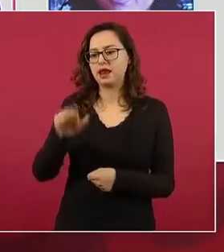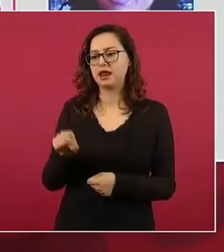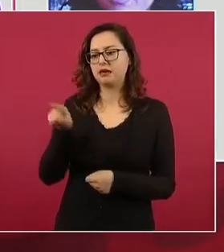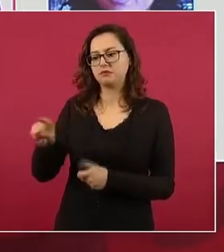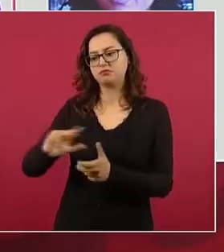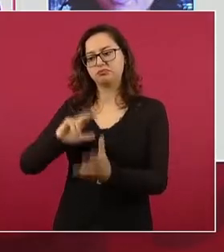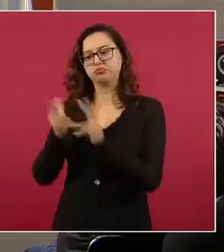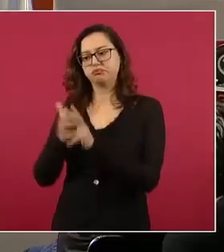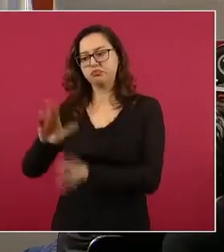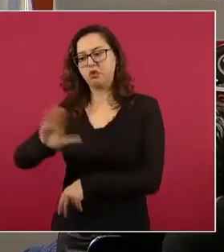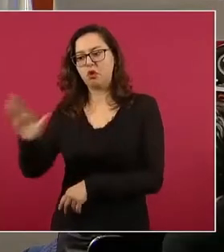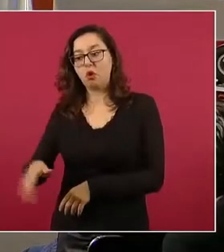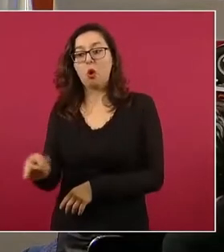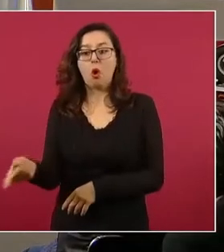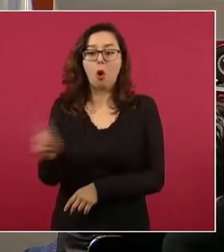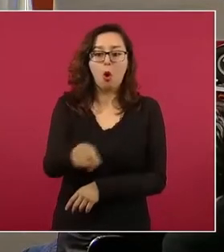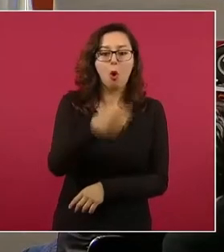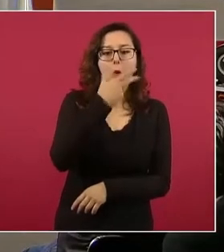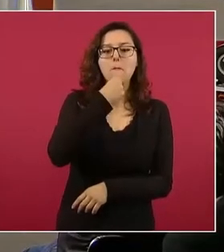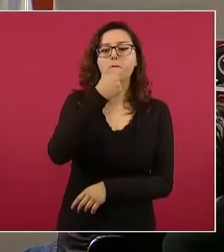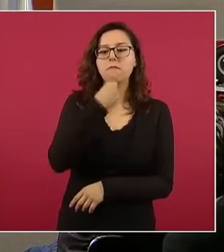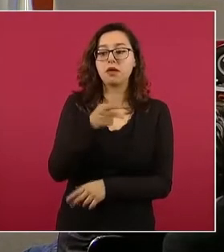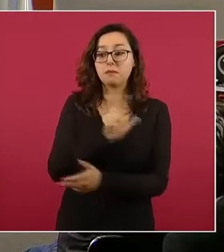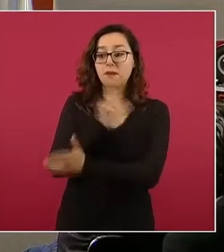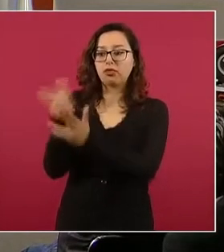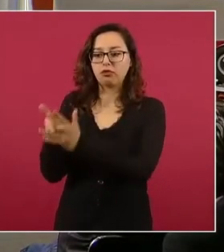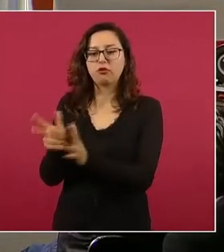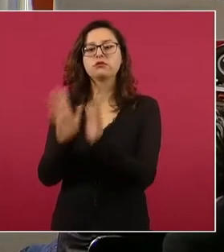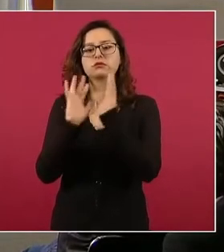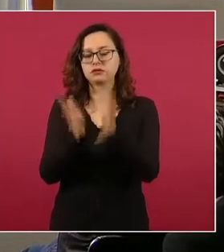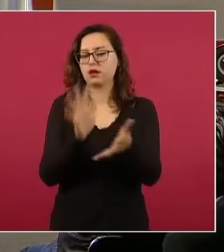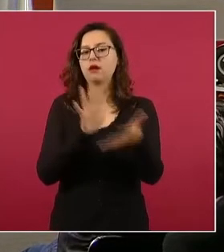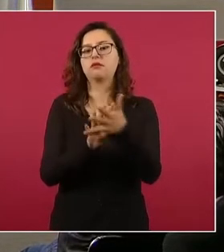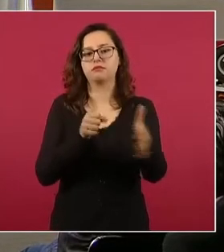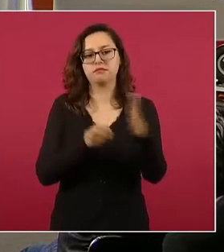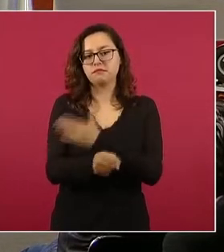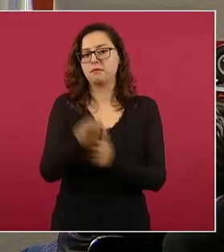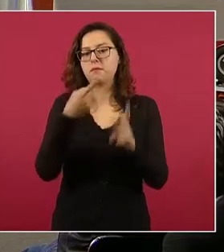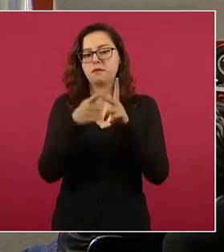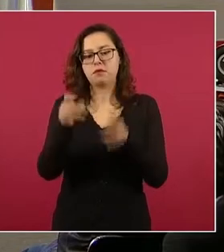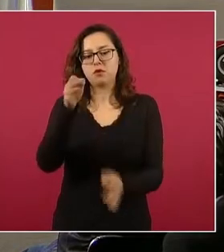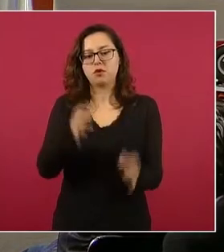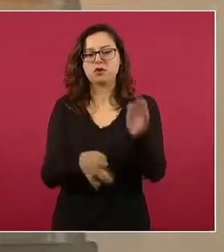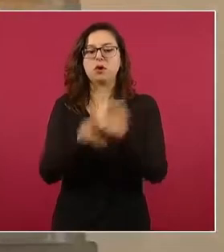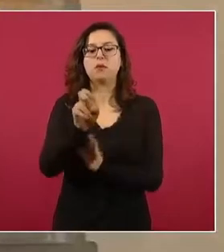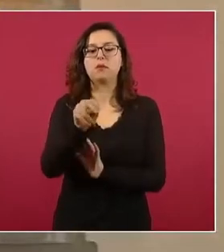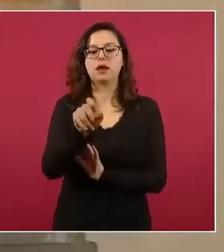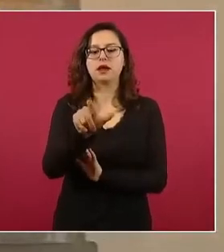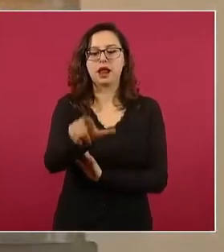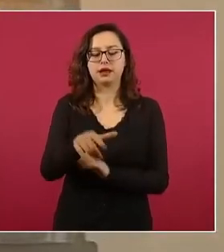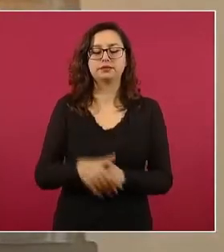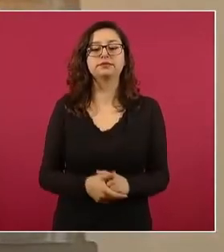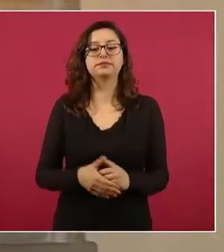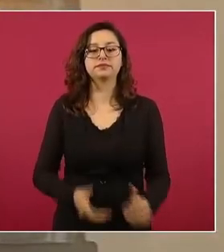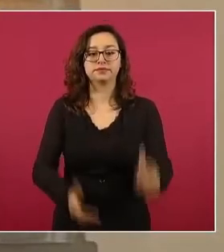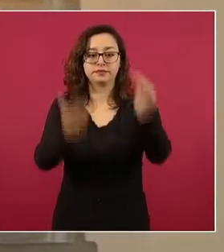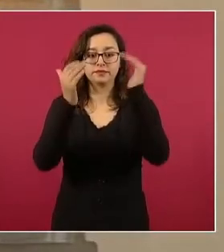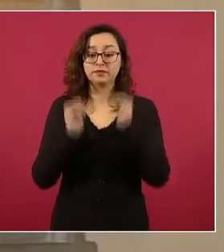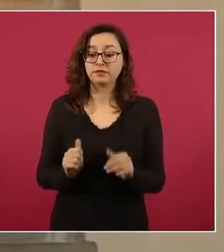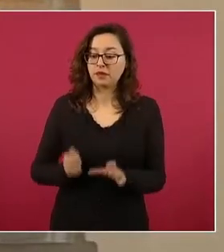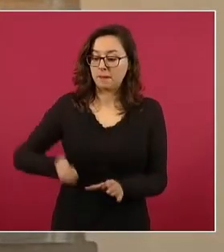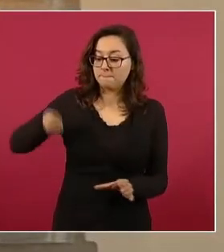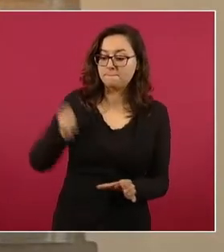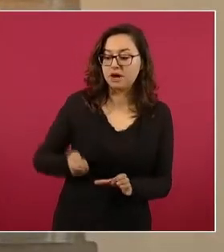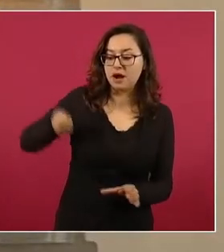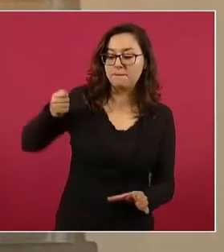a proceso penal. Siguiente. Como sentencias relevantes, informar que la Fiscalía General de Justicia